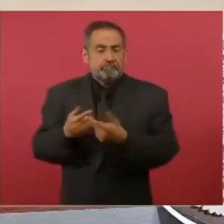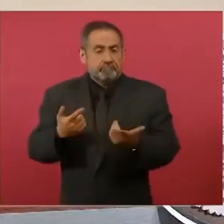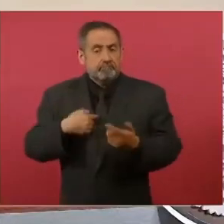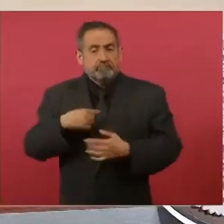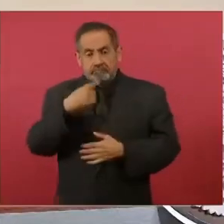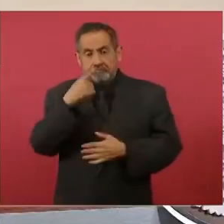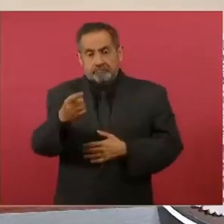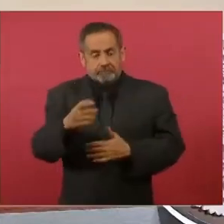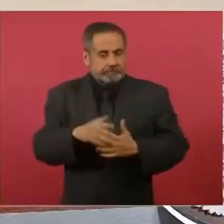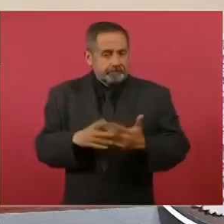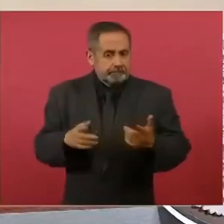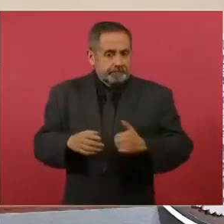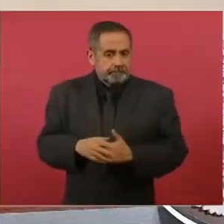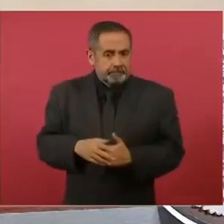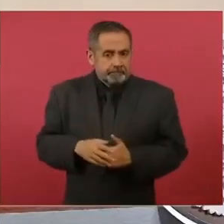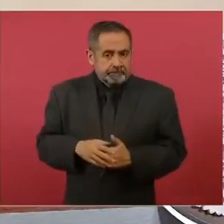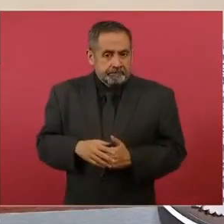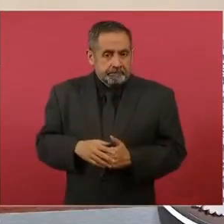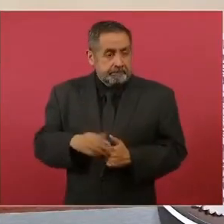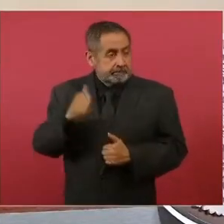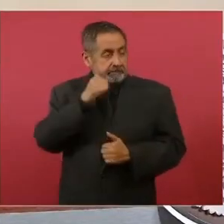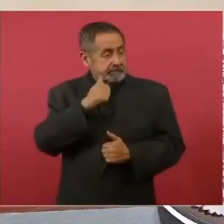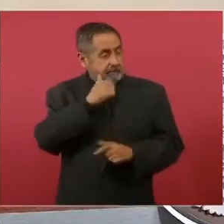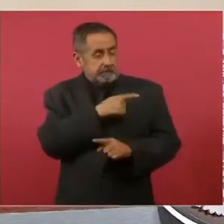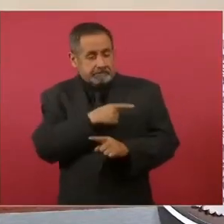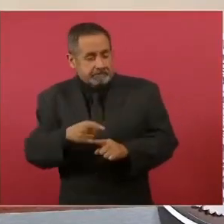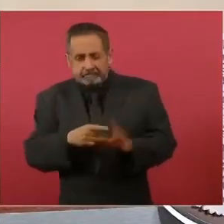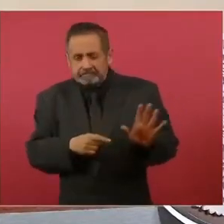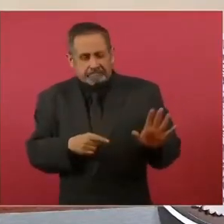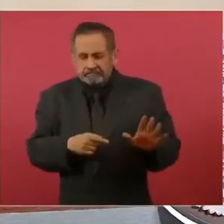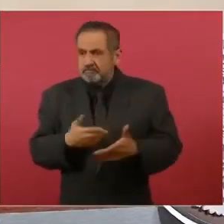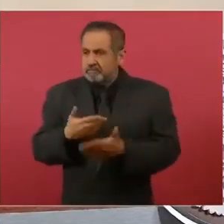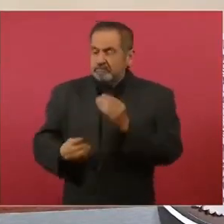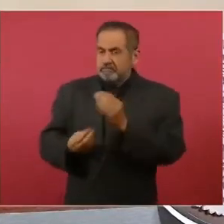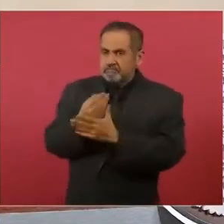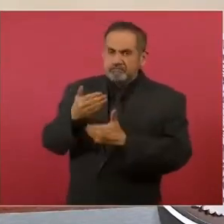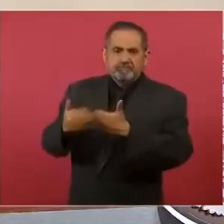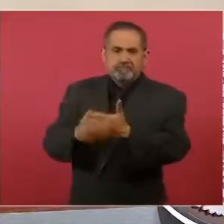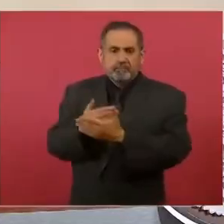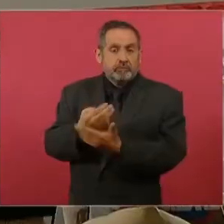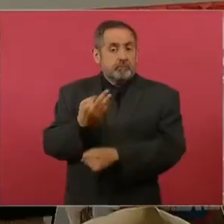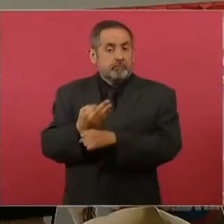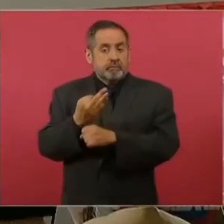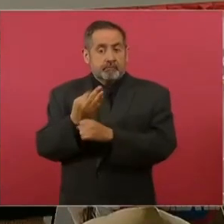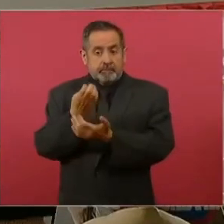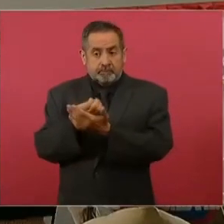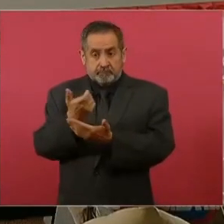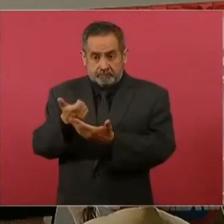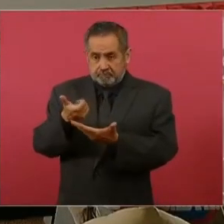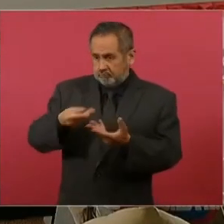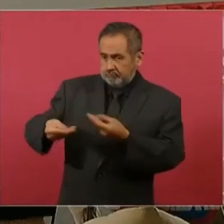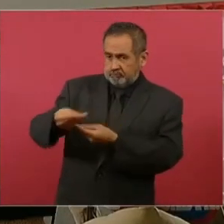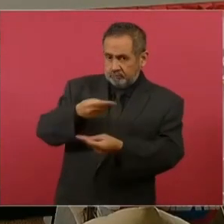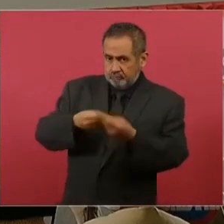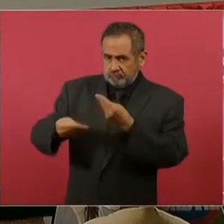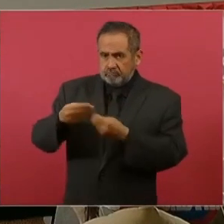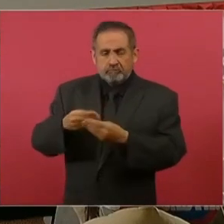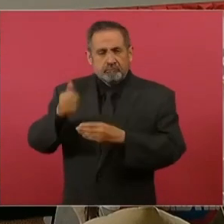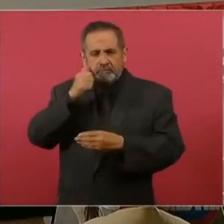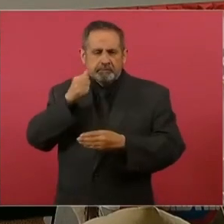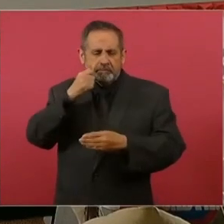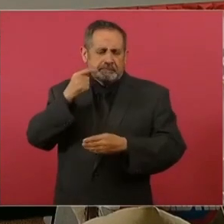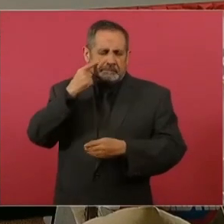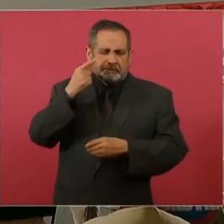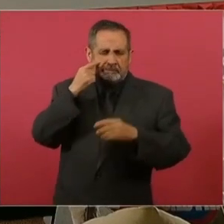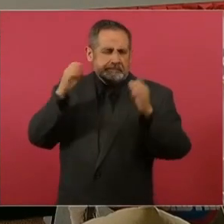decirles, no siempre ha sido así. Tenemos parte de nuestra economía, fundamentalmente la vinculada, la pujante industria